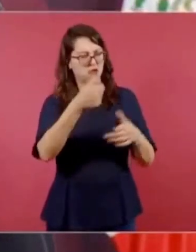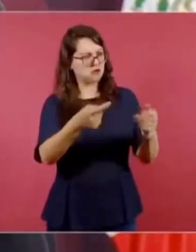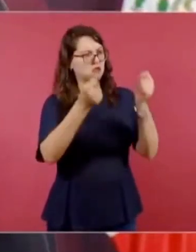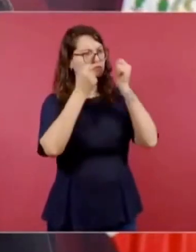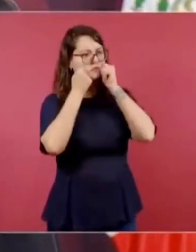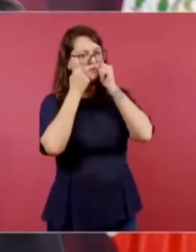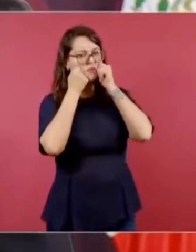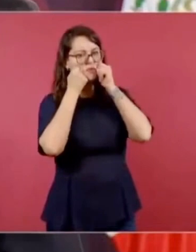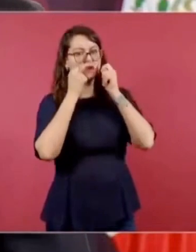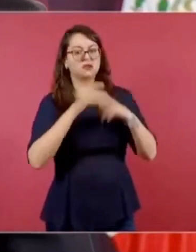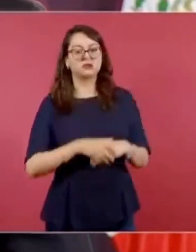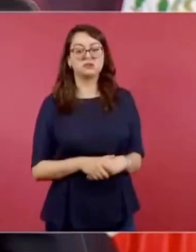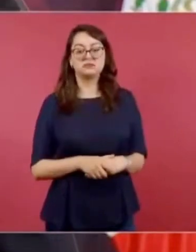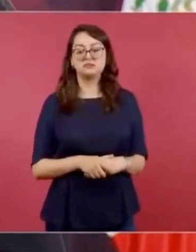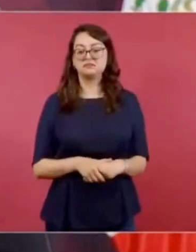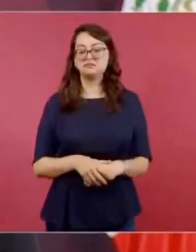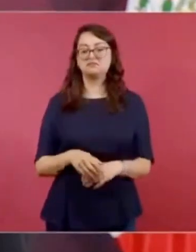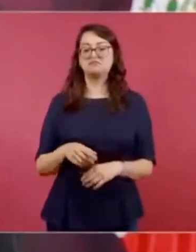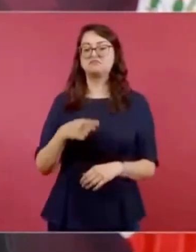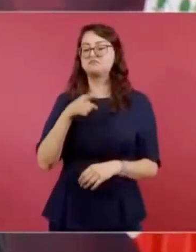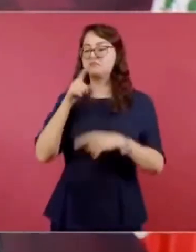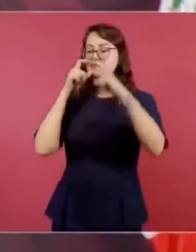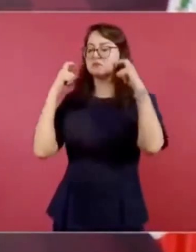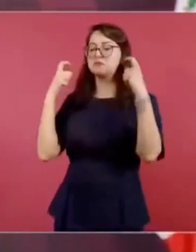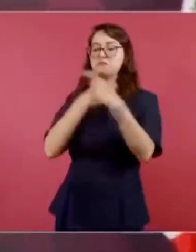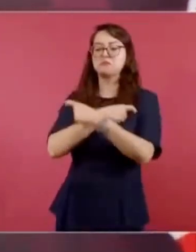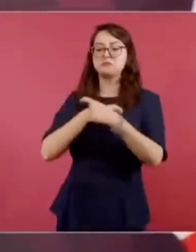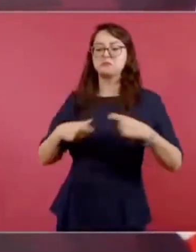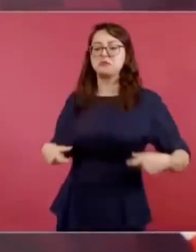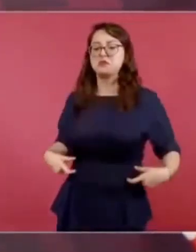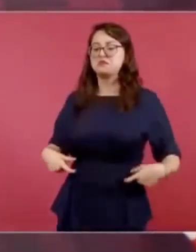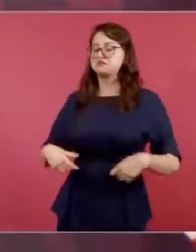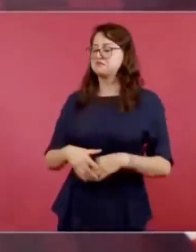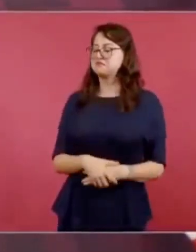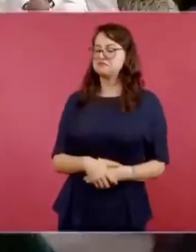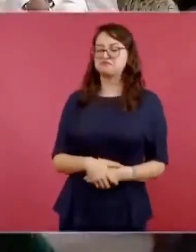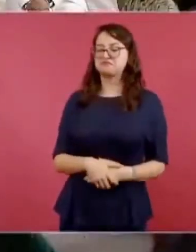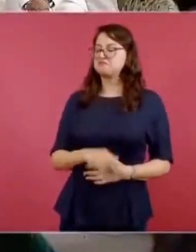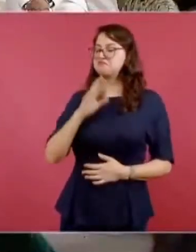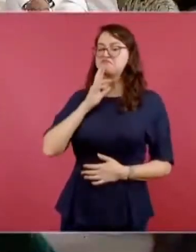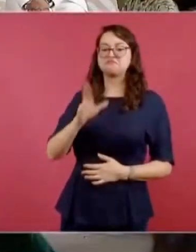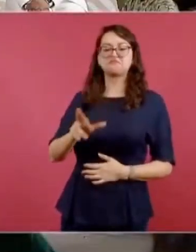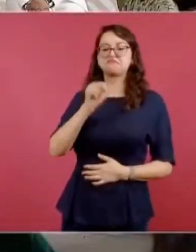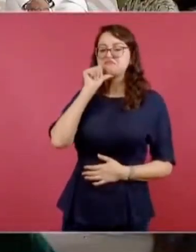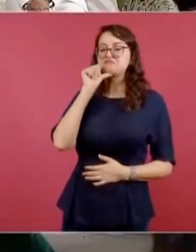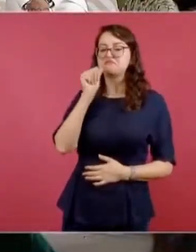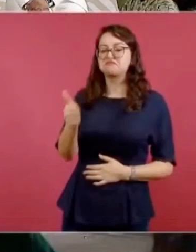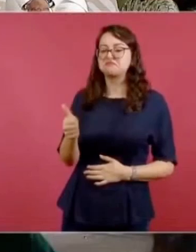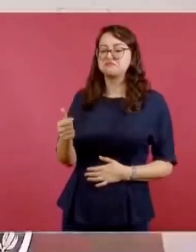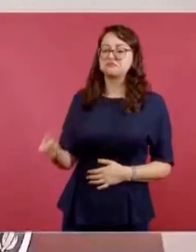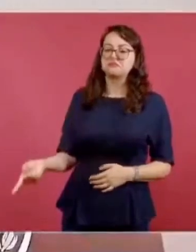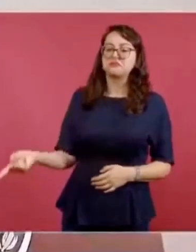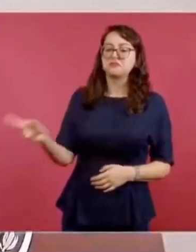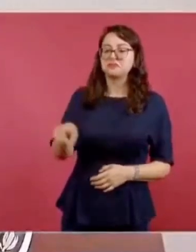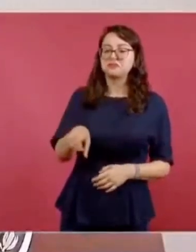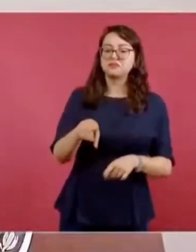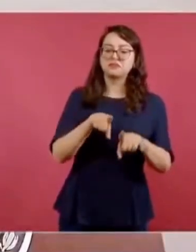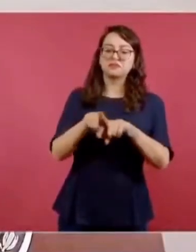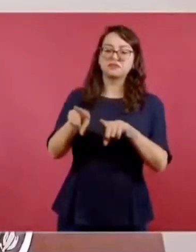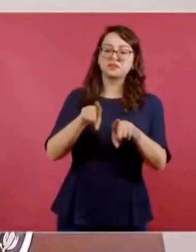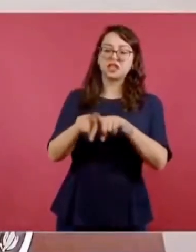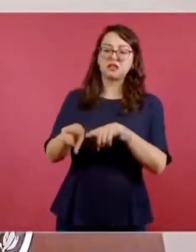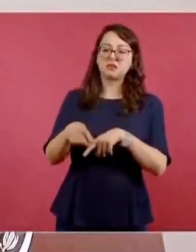En vez de contestarle, Villa intentó que tus hermanos dejaran solo